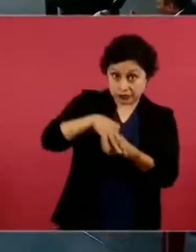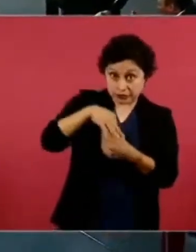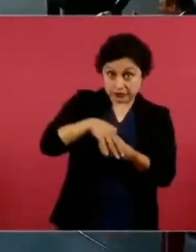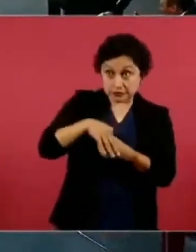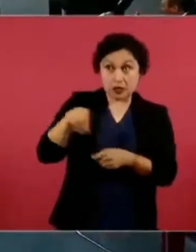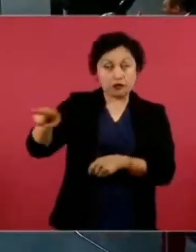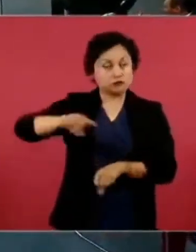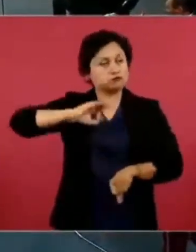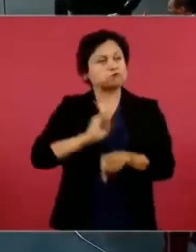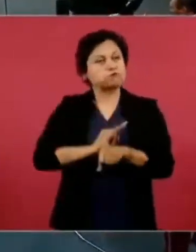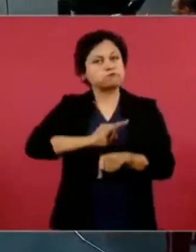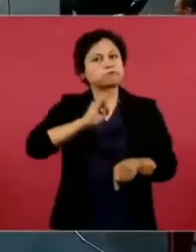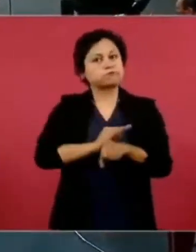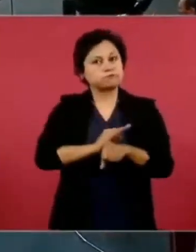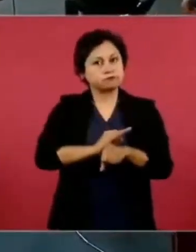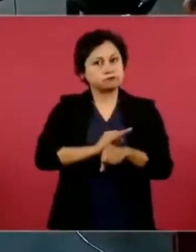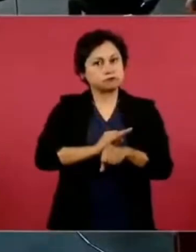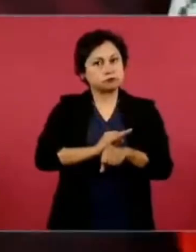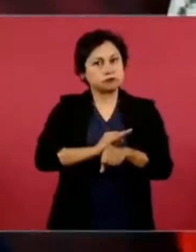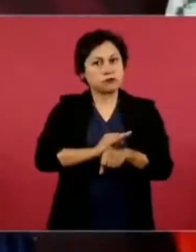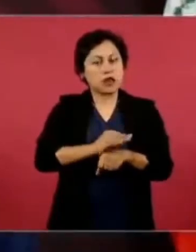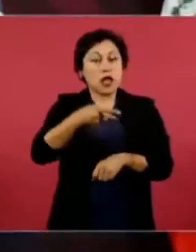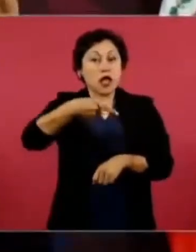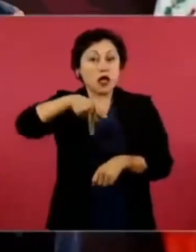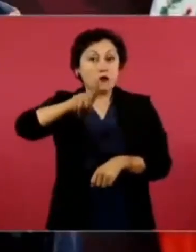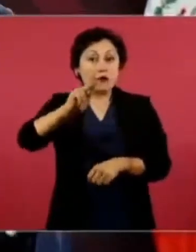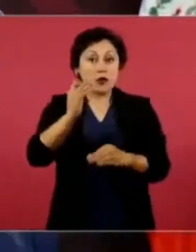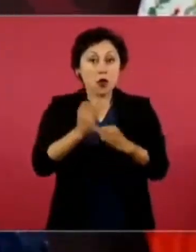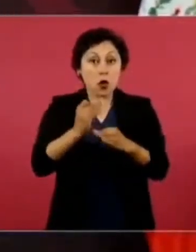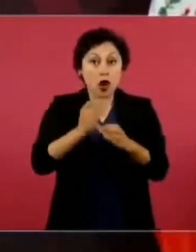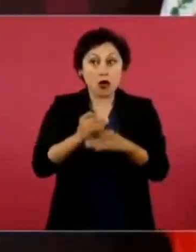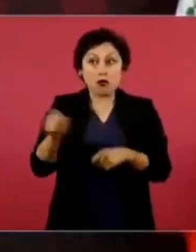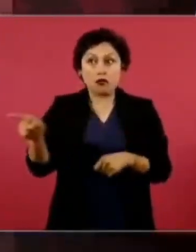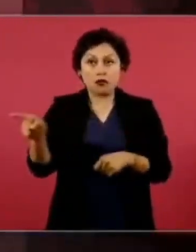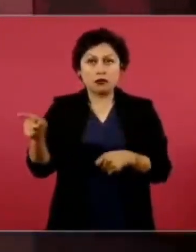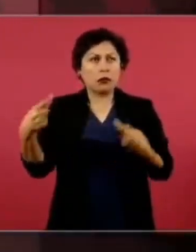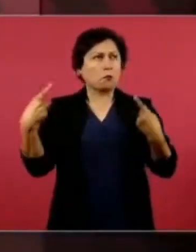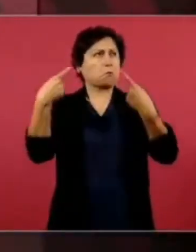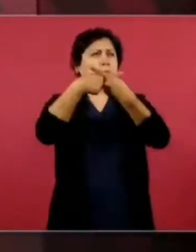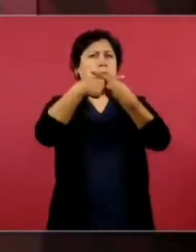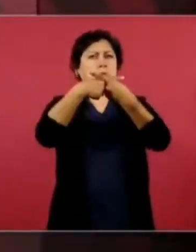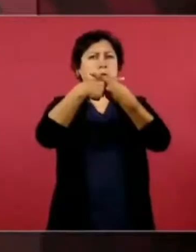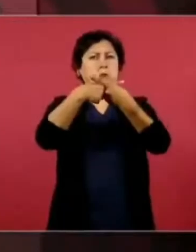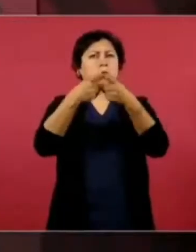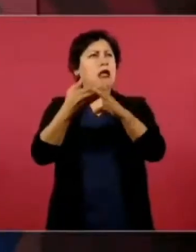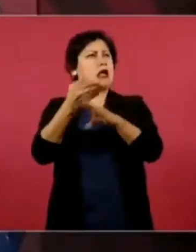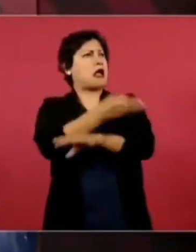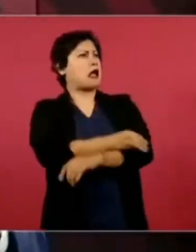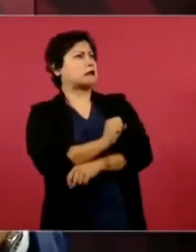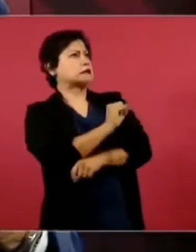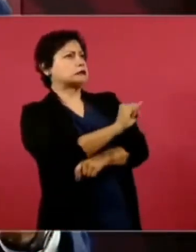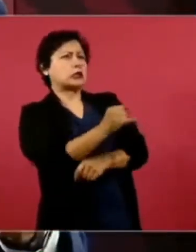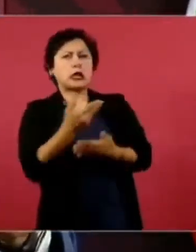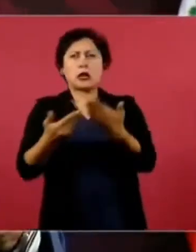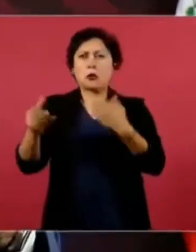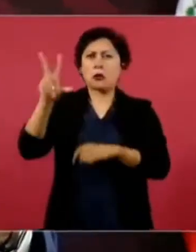como la chimoltrufia como digo una cosa digo la otra